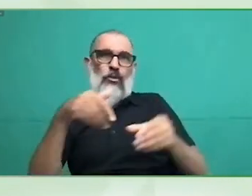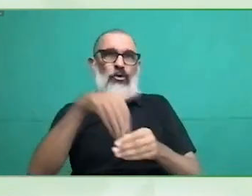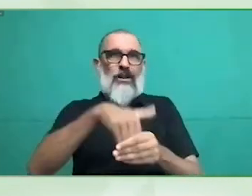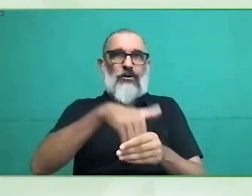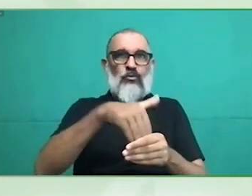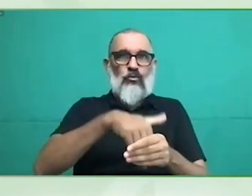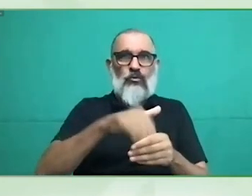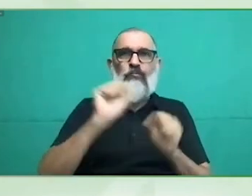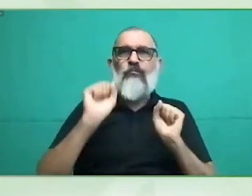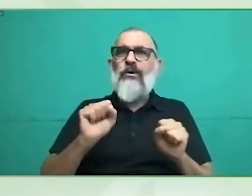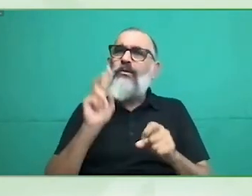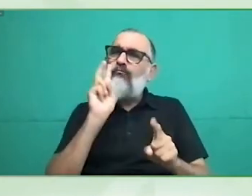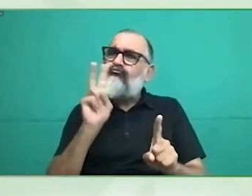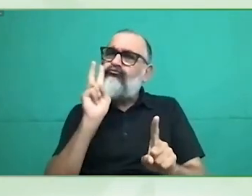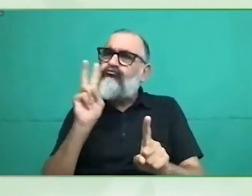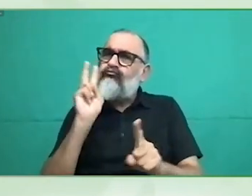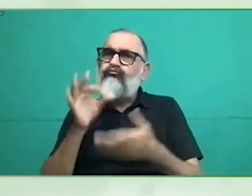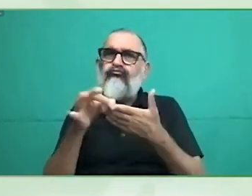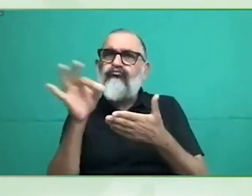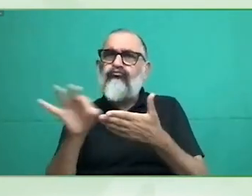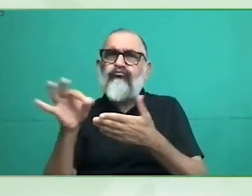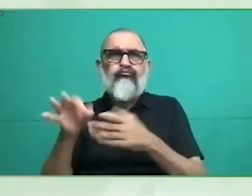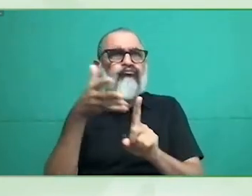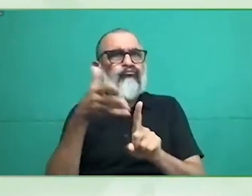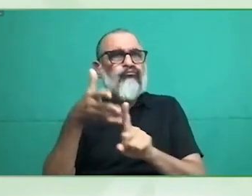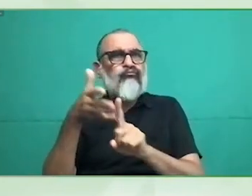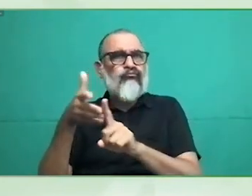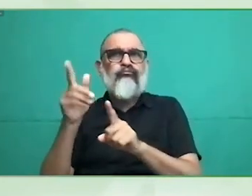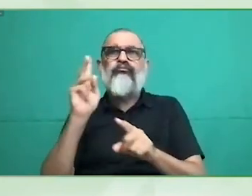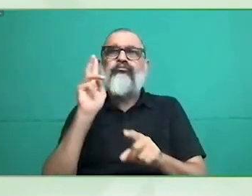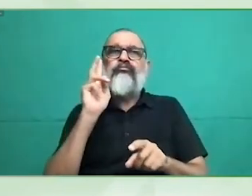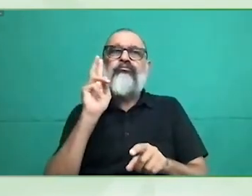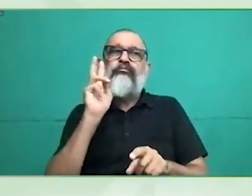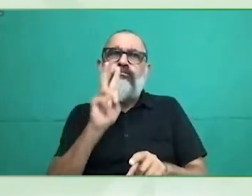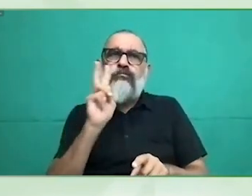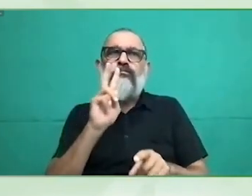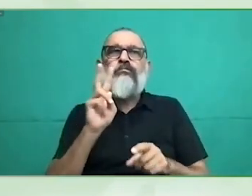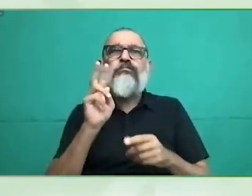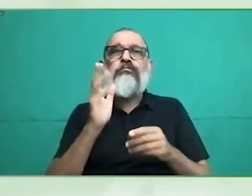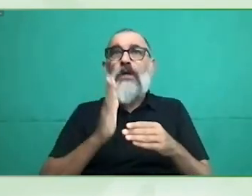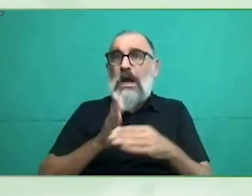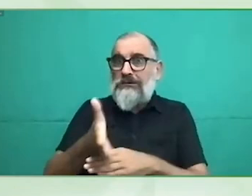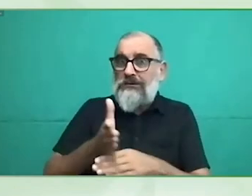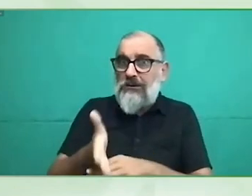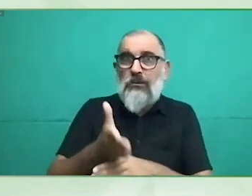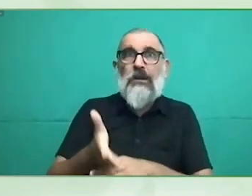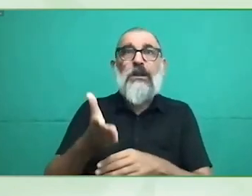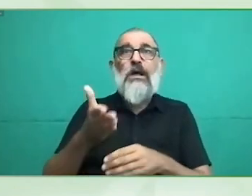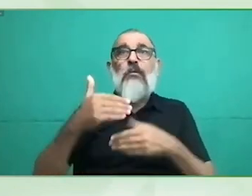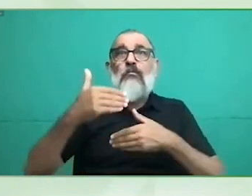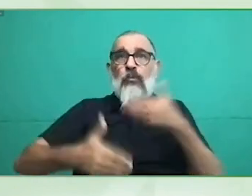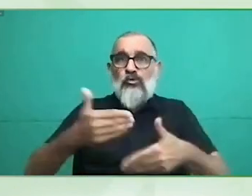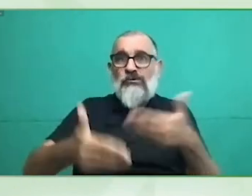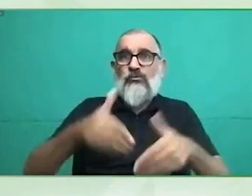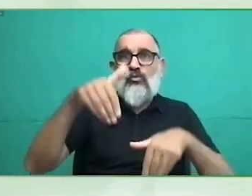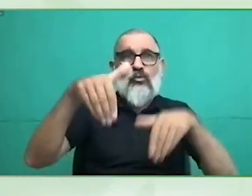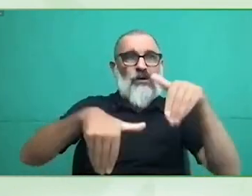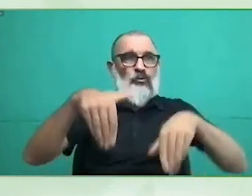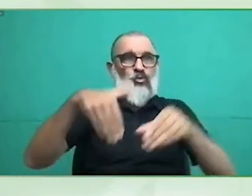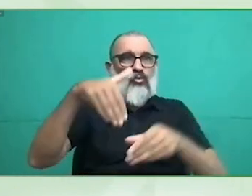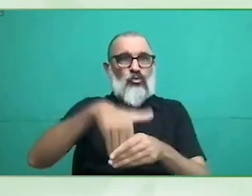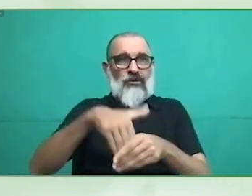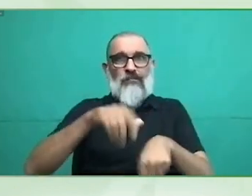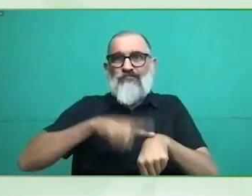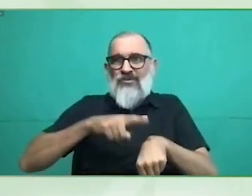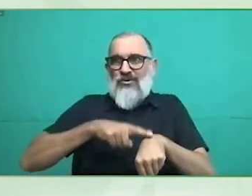pues hay que proteger el derecho de las personas con discapacidad a que puedan votar en secreto sin ningún tipo de